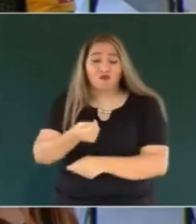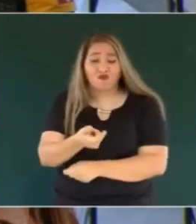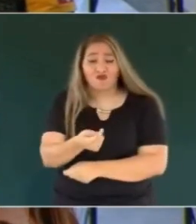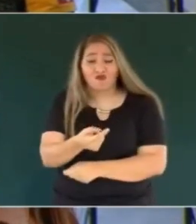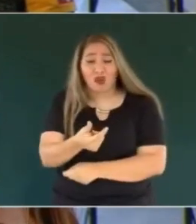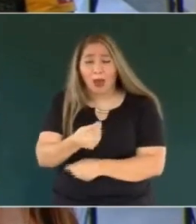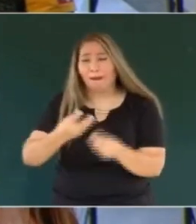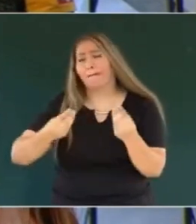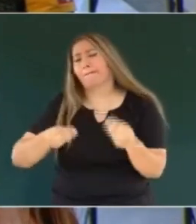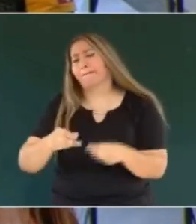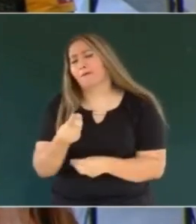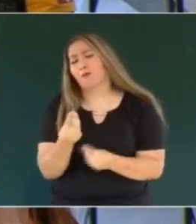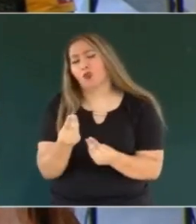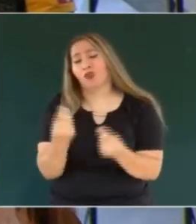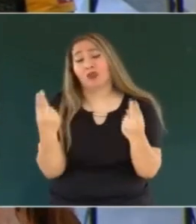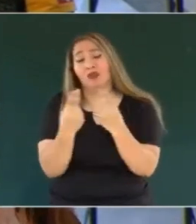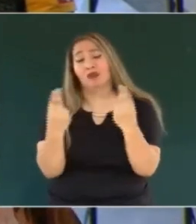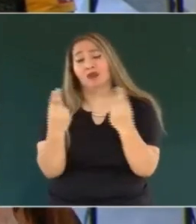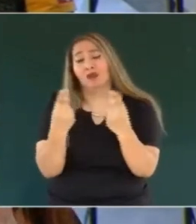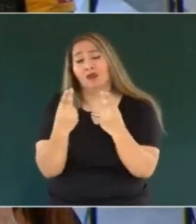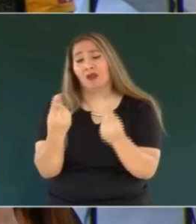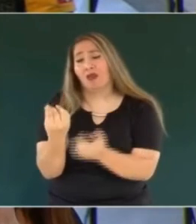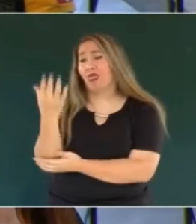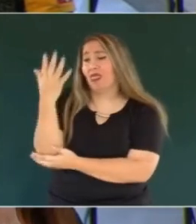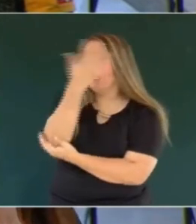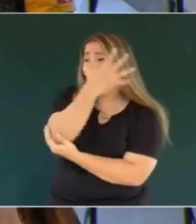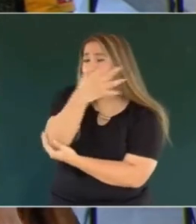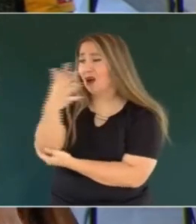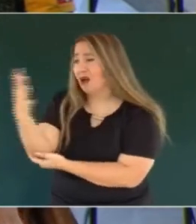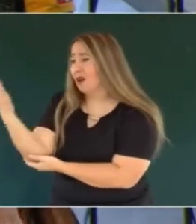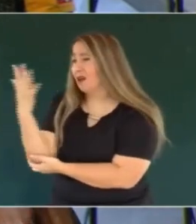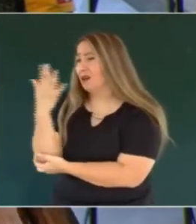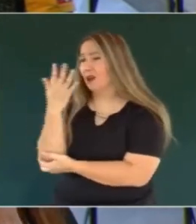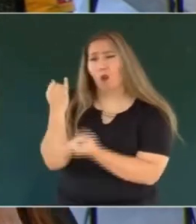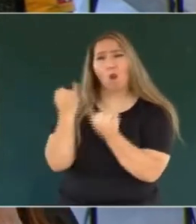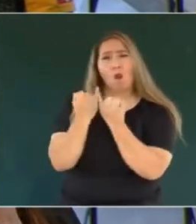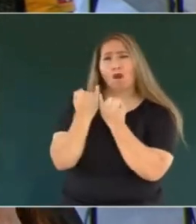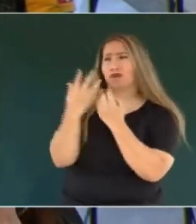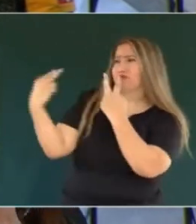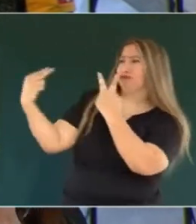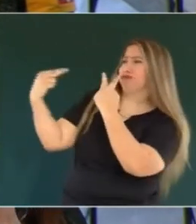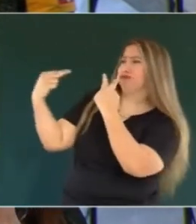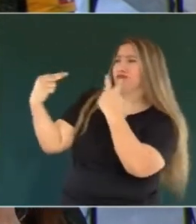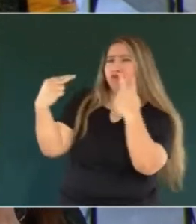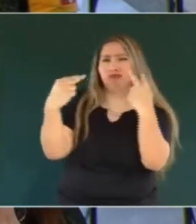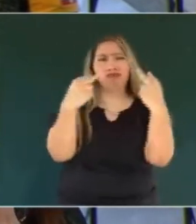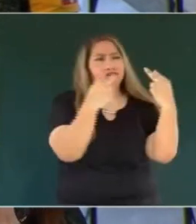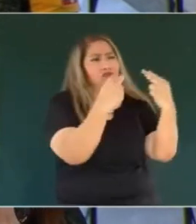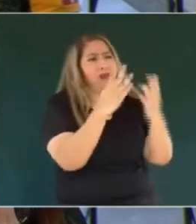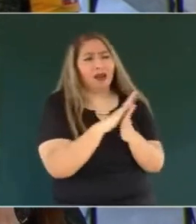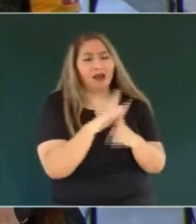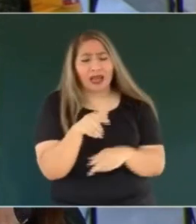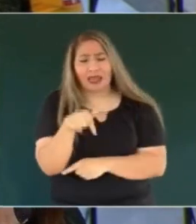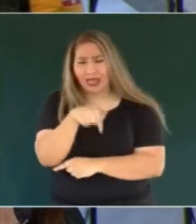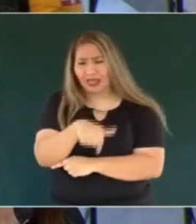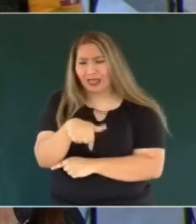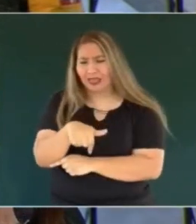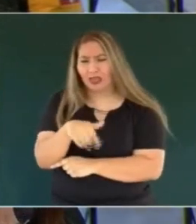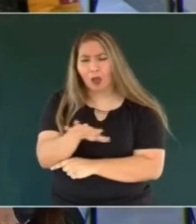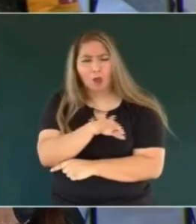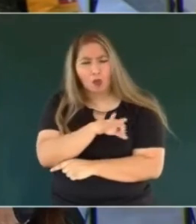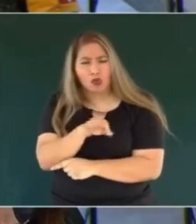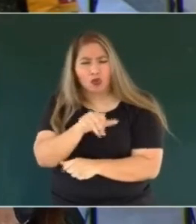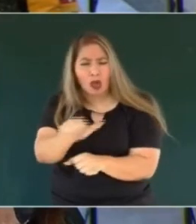embargo tenemos mucha necesidad de árboles y tenemos mucha necesidad de que también se nos tome en cuenta y aquí se dan muchas especies endémicas que